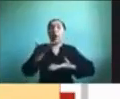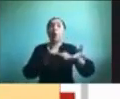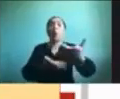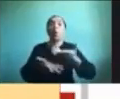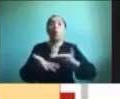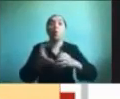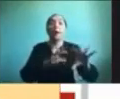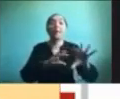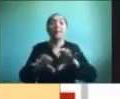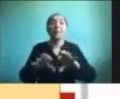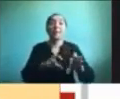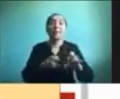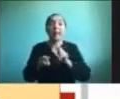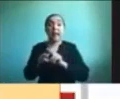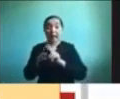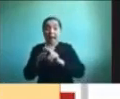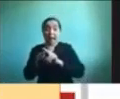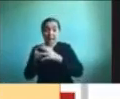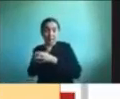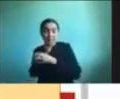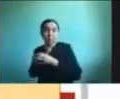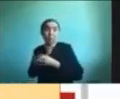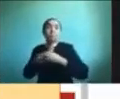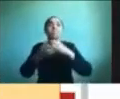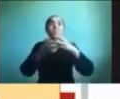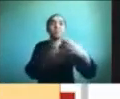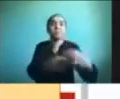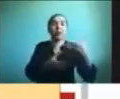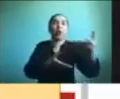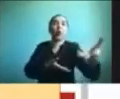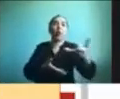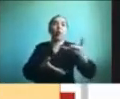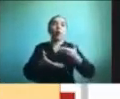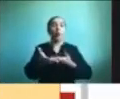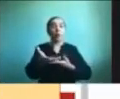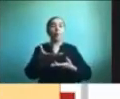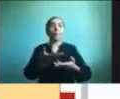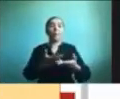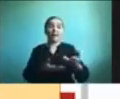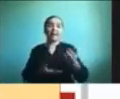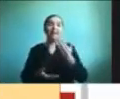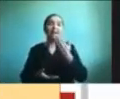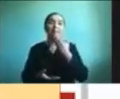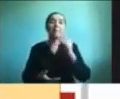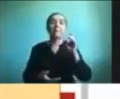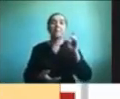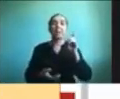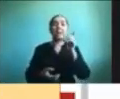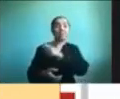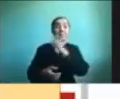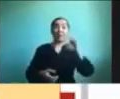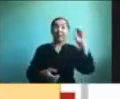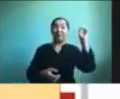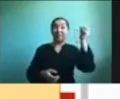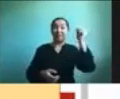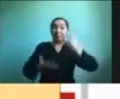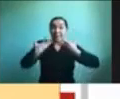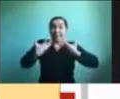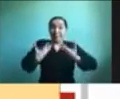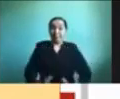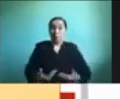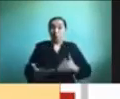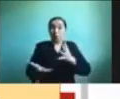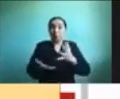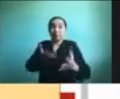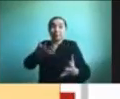han elaborado también van a encontrar actividades en jx para personas con discapacidad motora que les les hizo un poco más el uso de